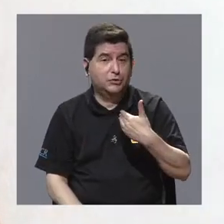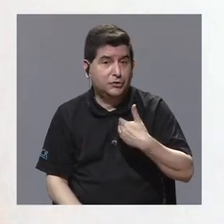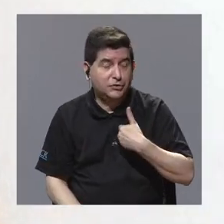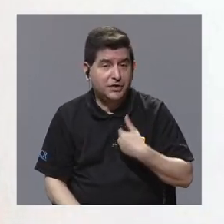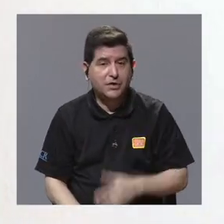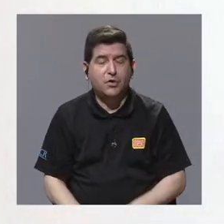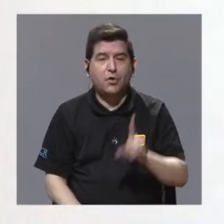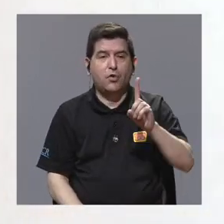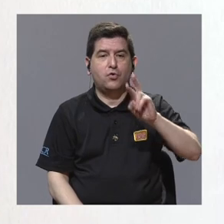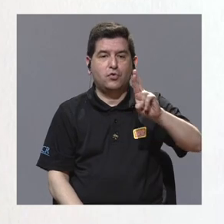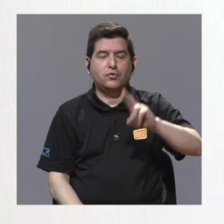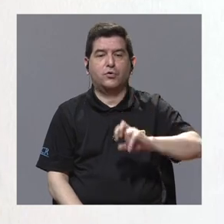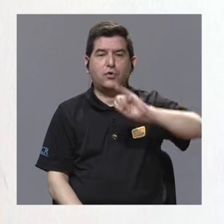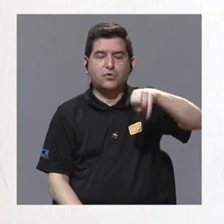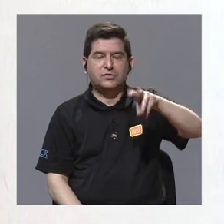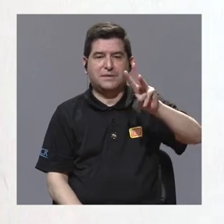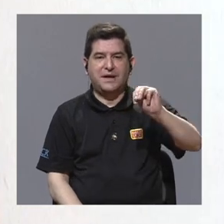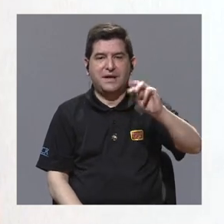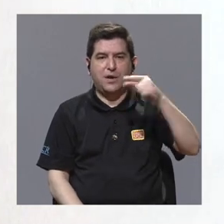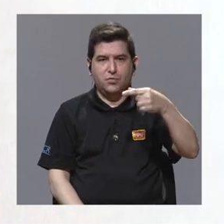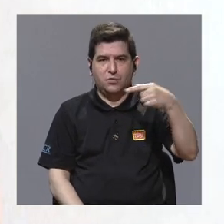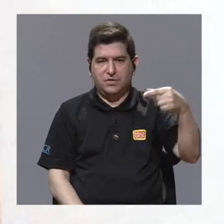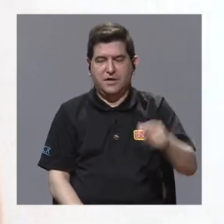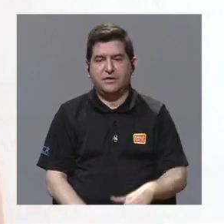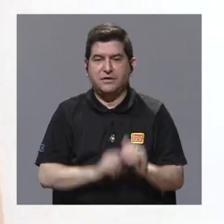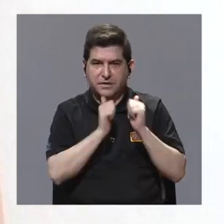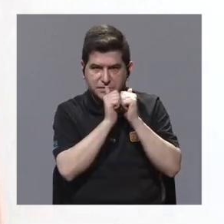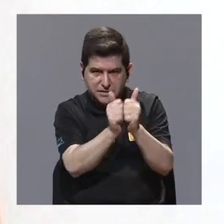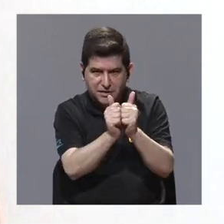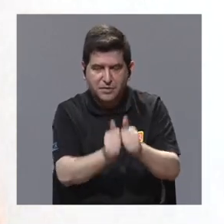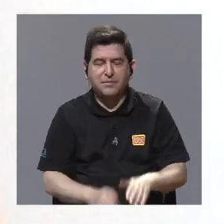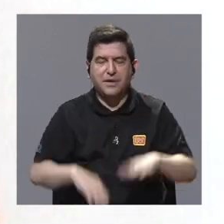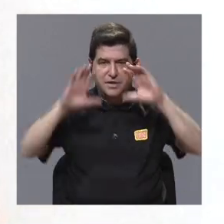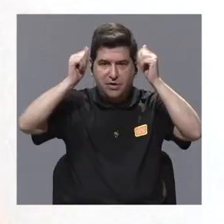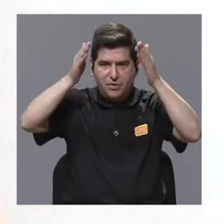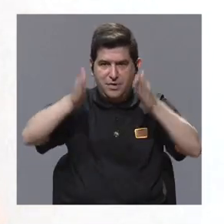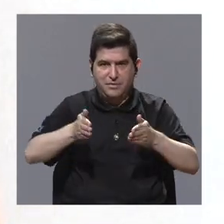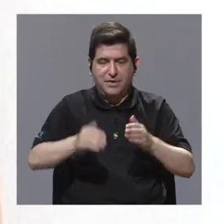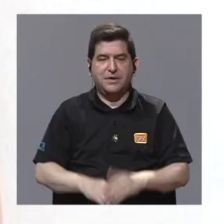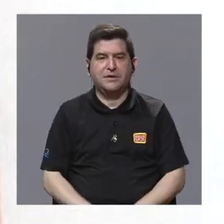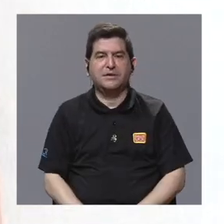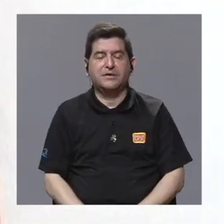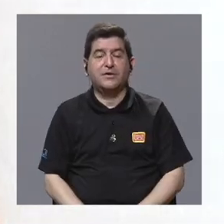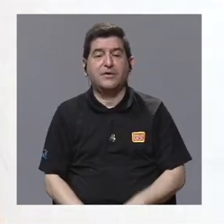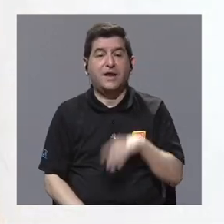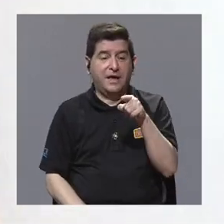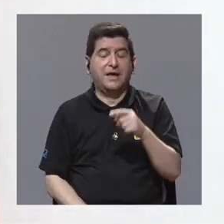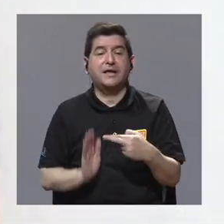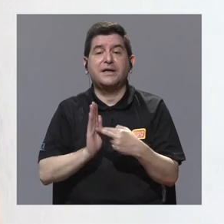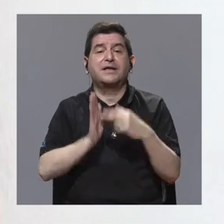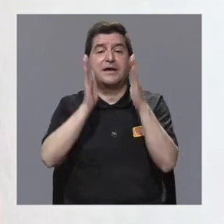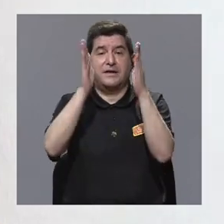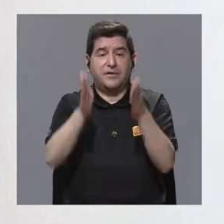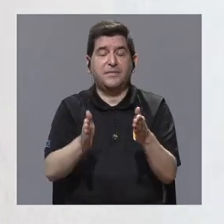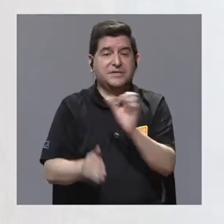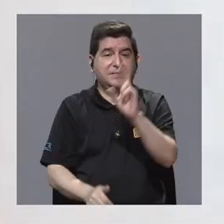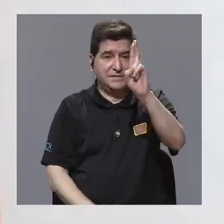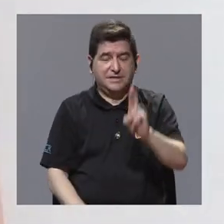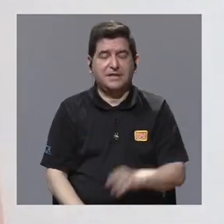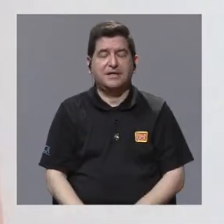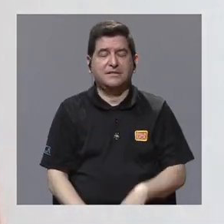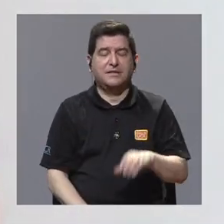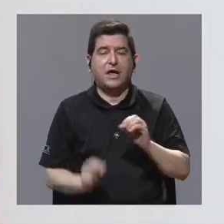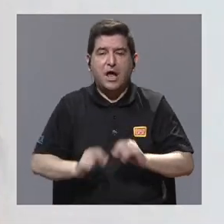ejemplo, es el del doctor José María Gutiérrez Gutiérrez, quien acompañó a la embajadora Elaine White, quien era la representante